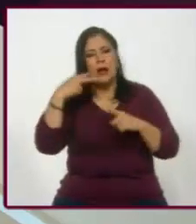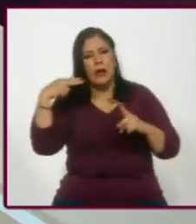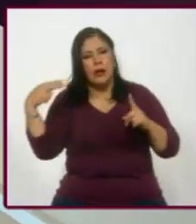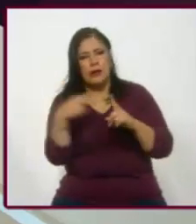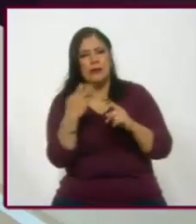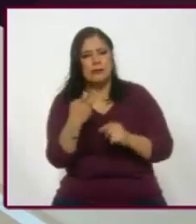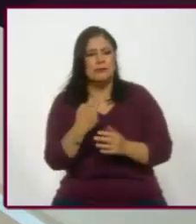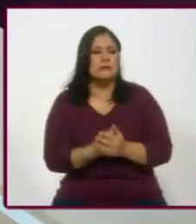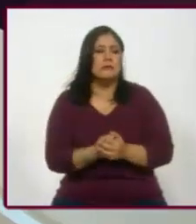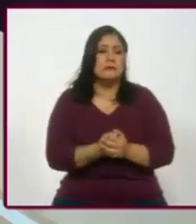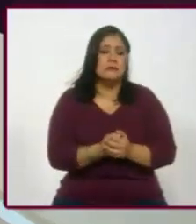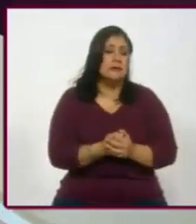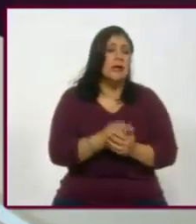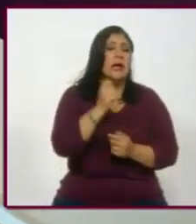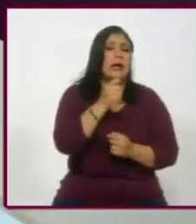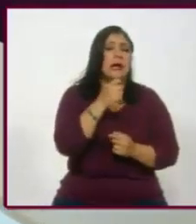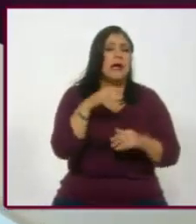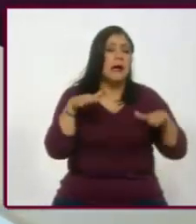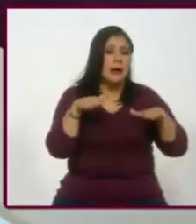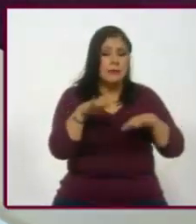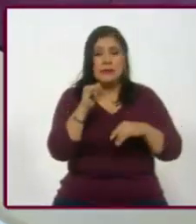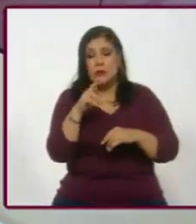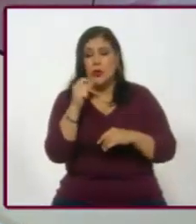el aeropuerto, no? Depende.